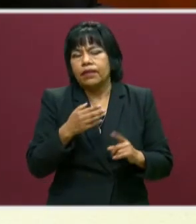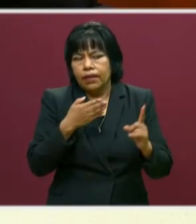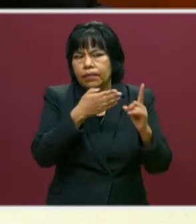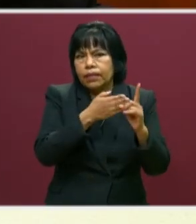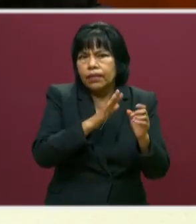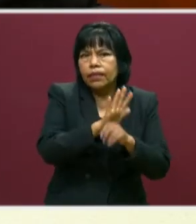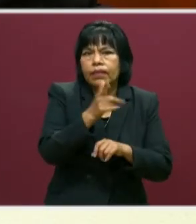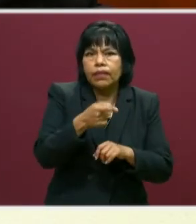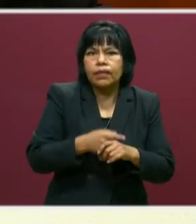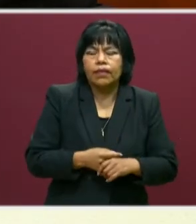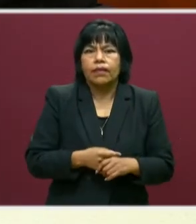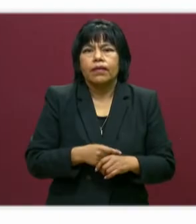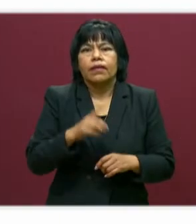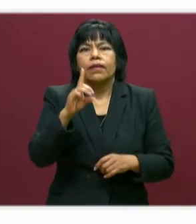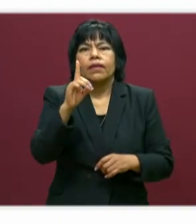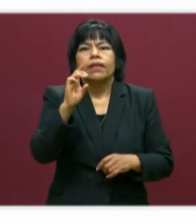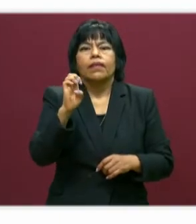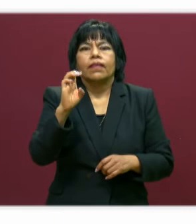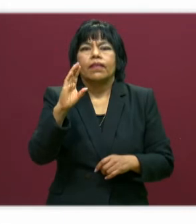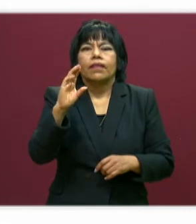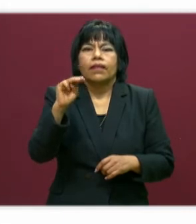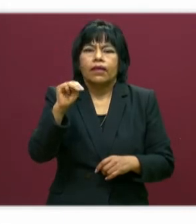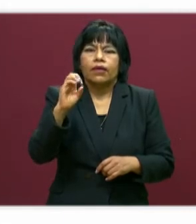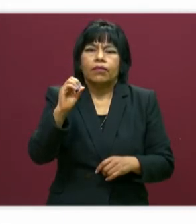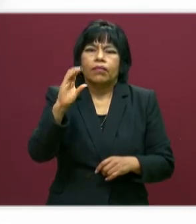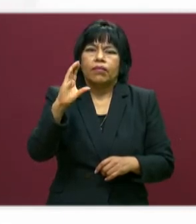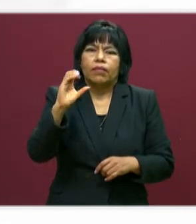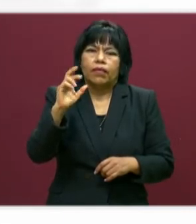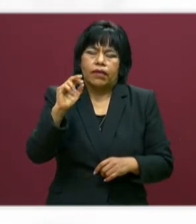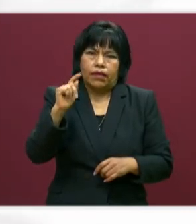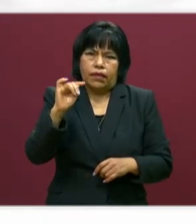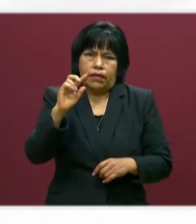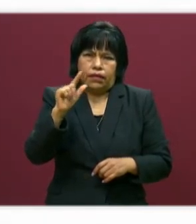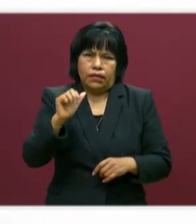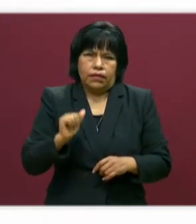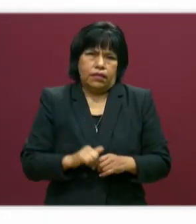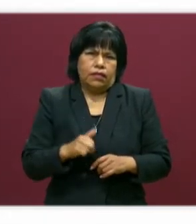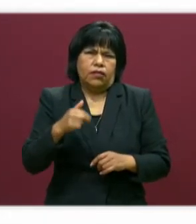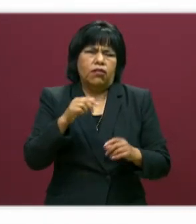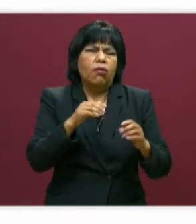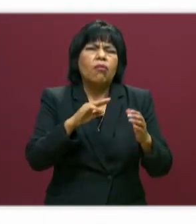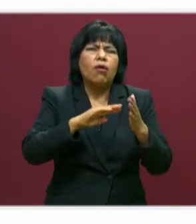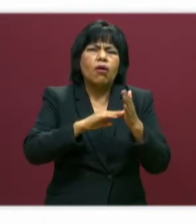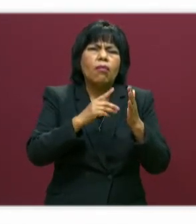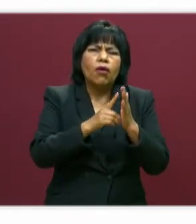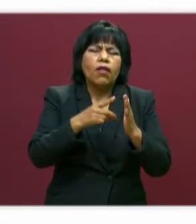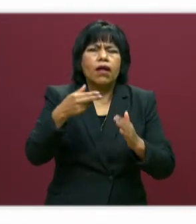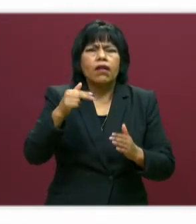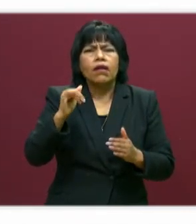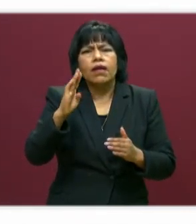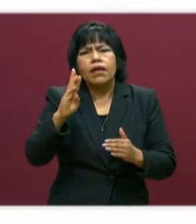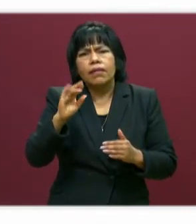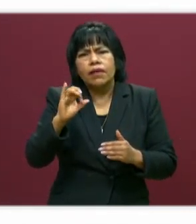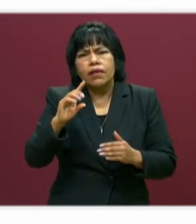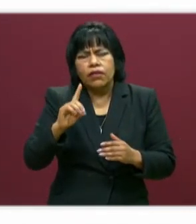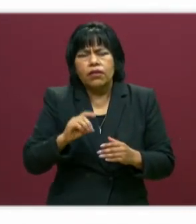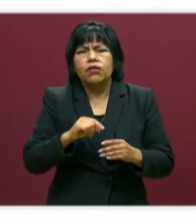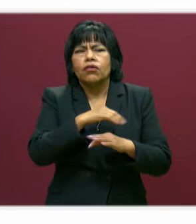propósito es democratizar el modelo educativo híbrido con el colectivo docente. Es la educación básica